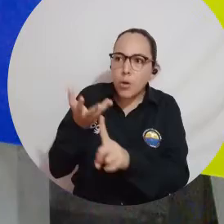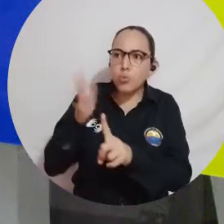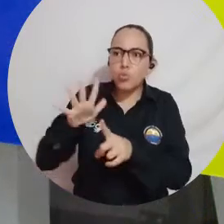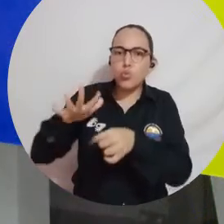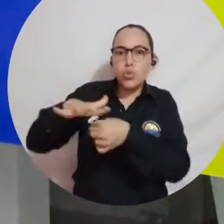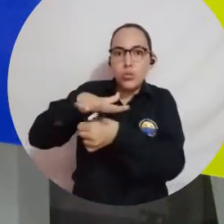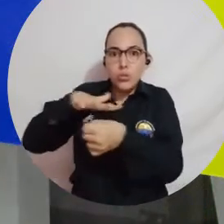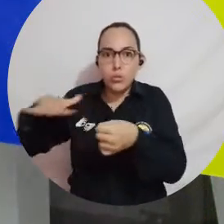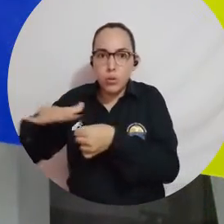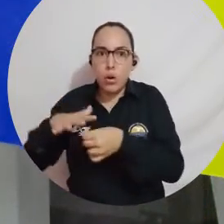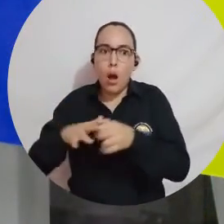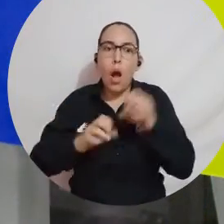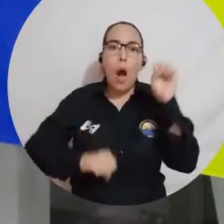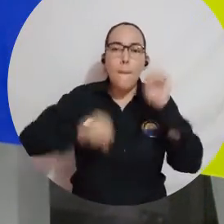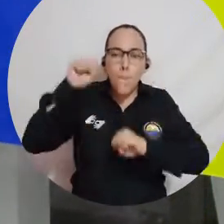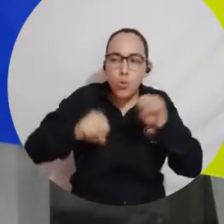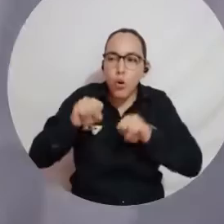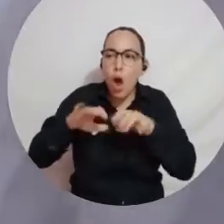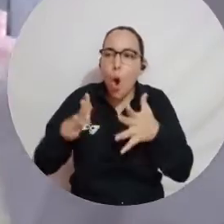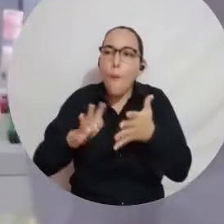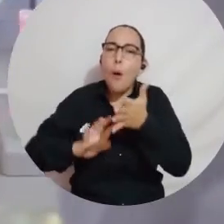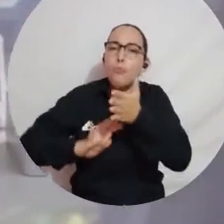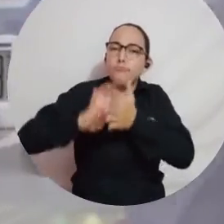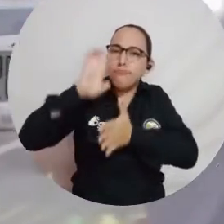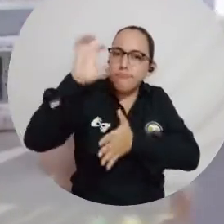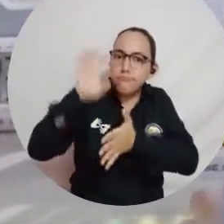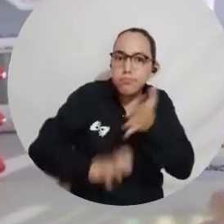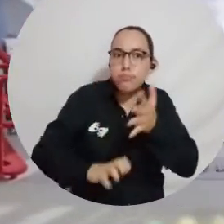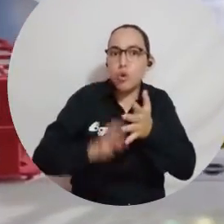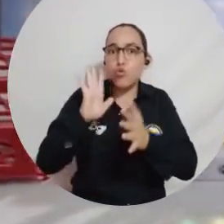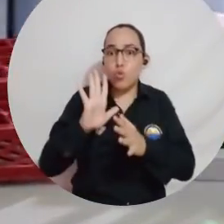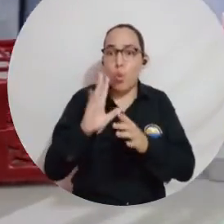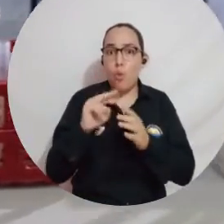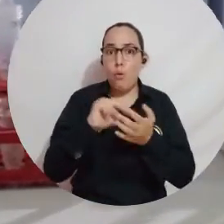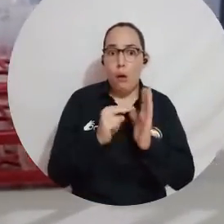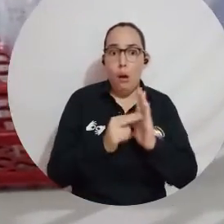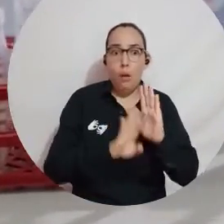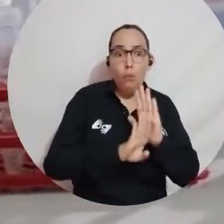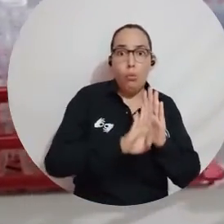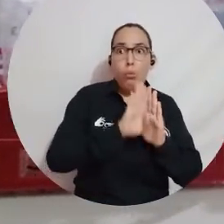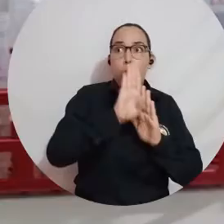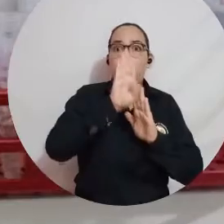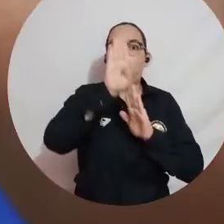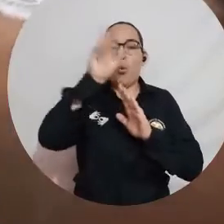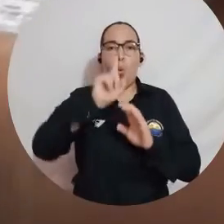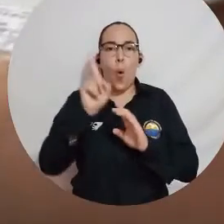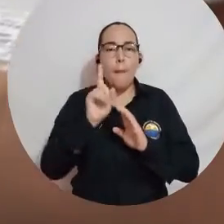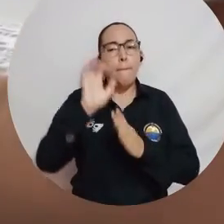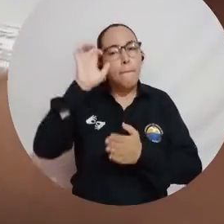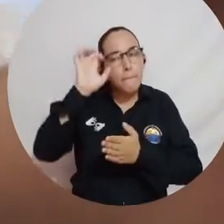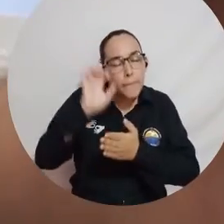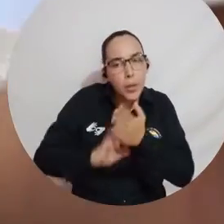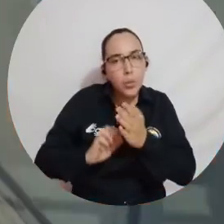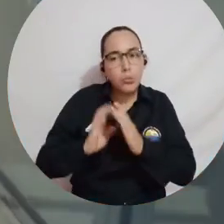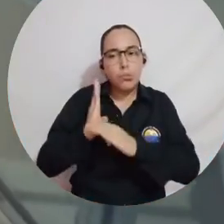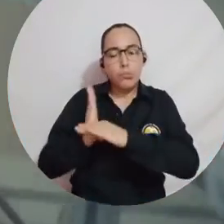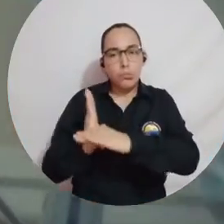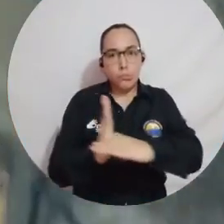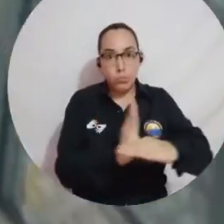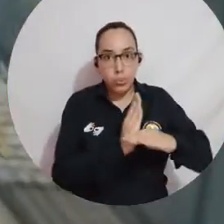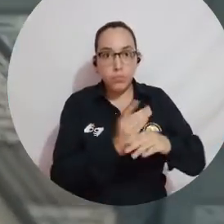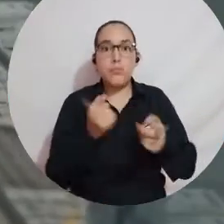casos, una posibilidad de que se aumenta el principio de transmisión y